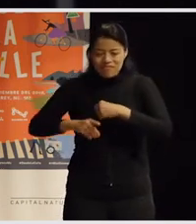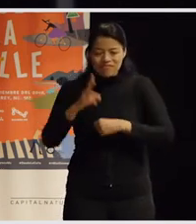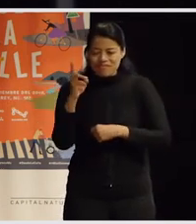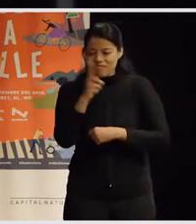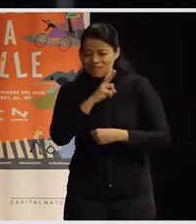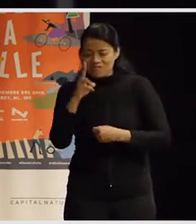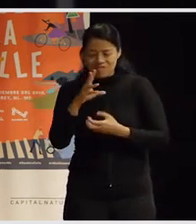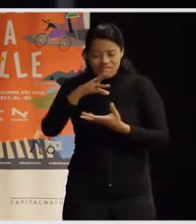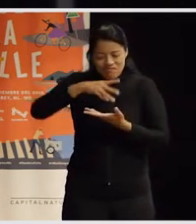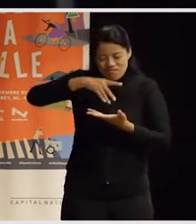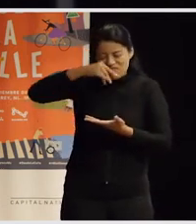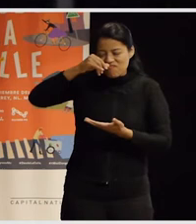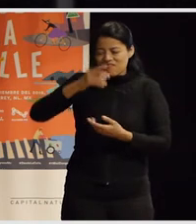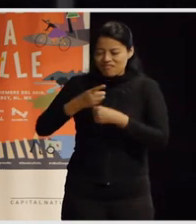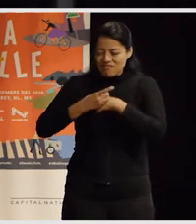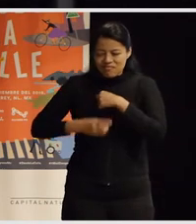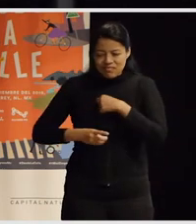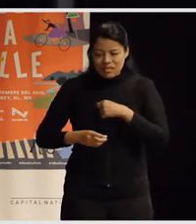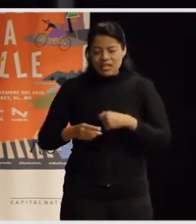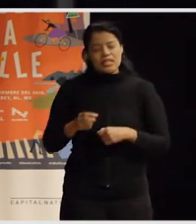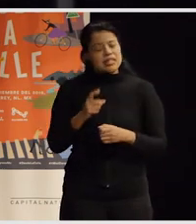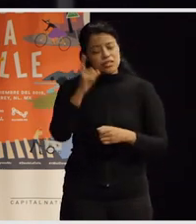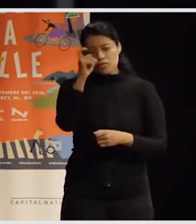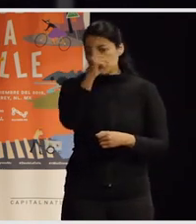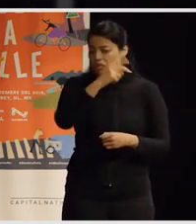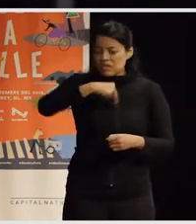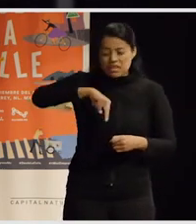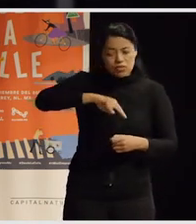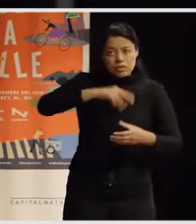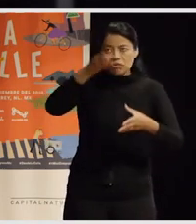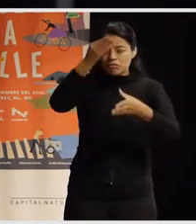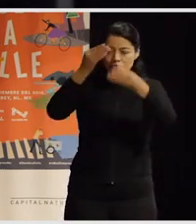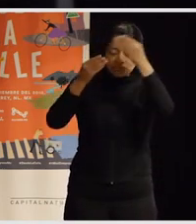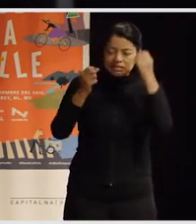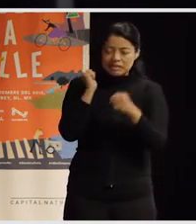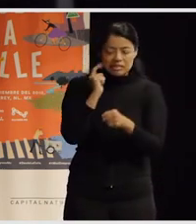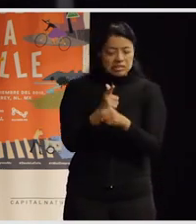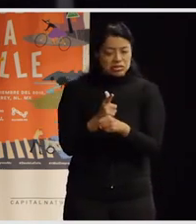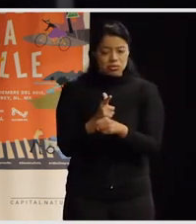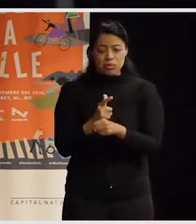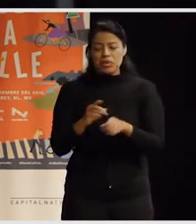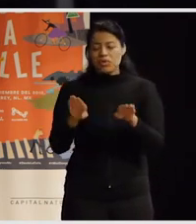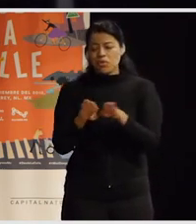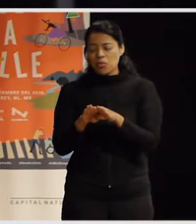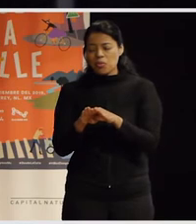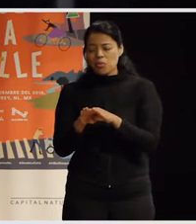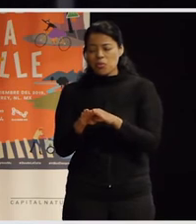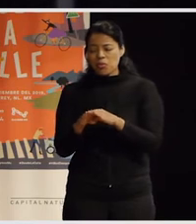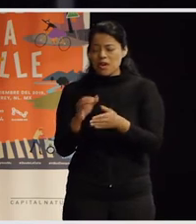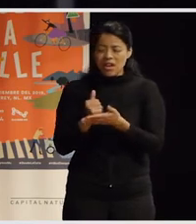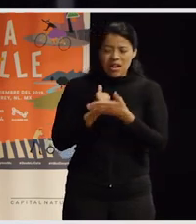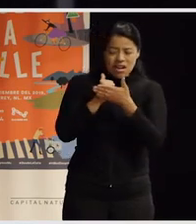a veces es muy difícil que en nuestras propias formaciones encontremos herramientas para hacerle frente a los retos que